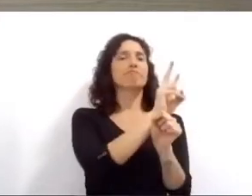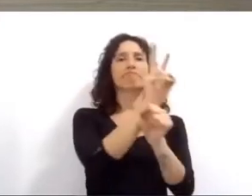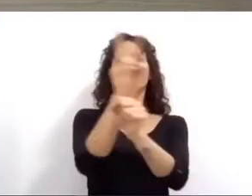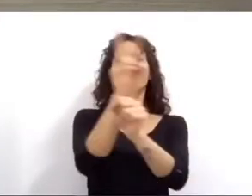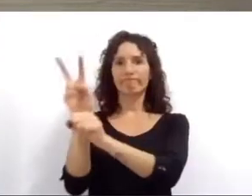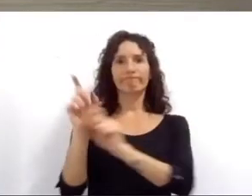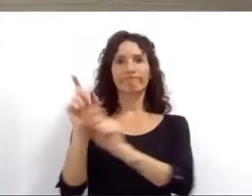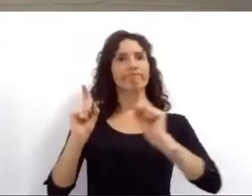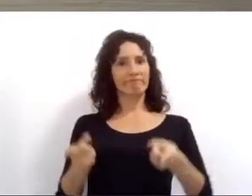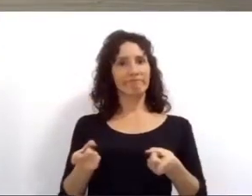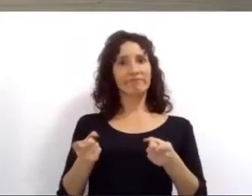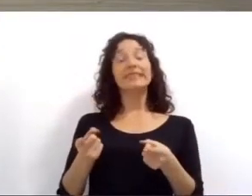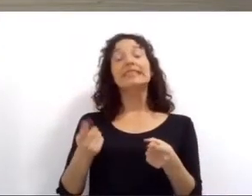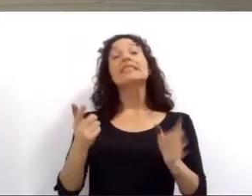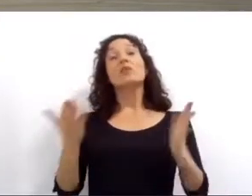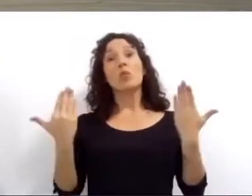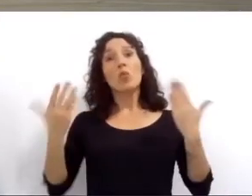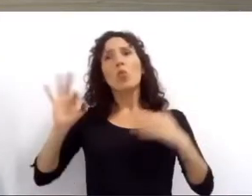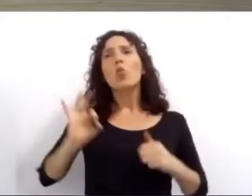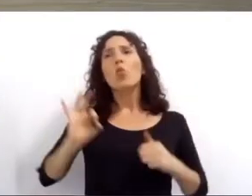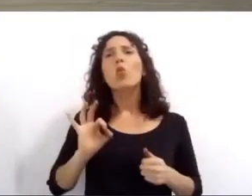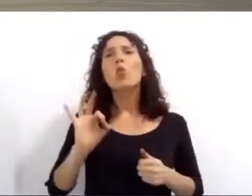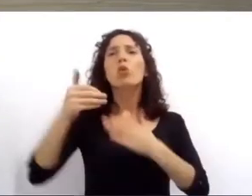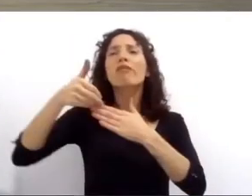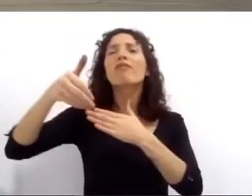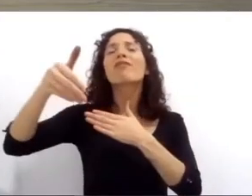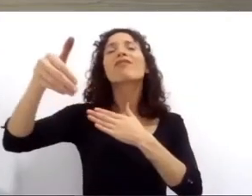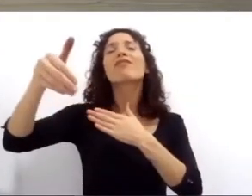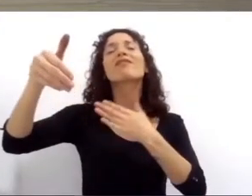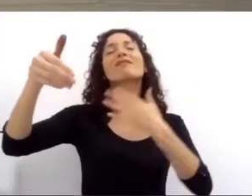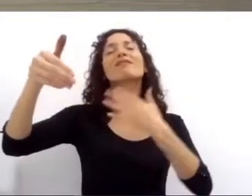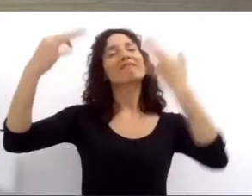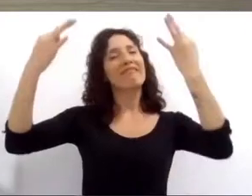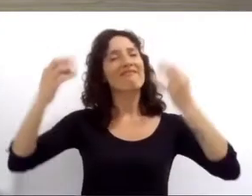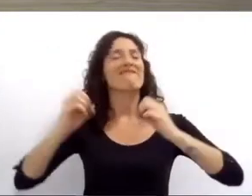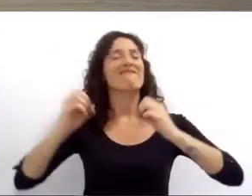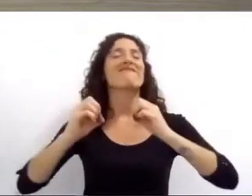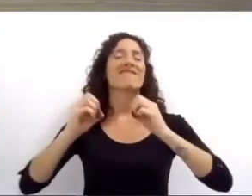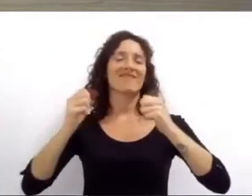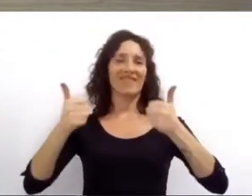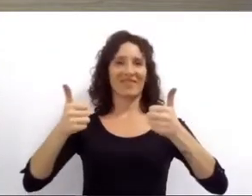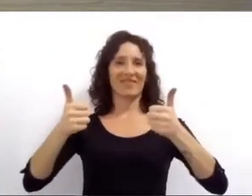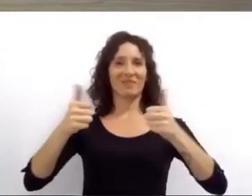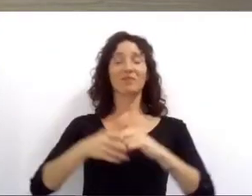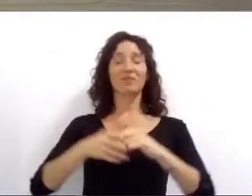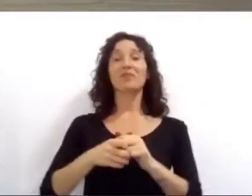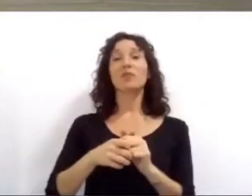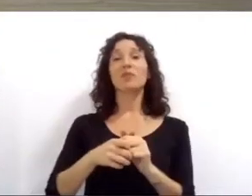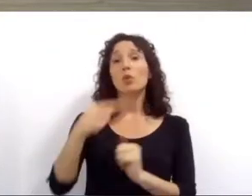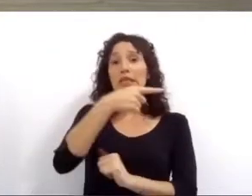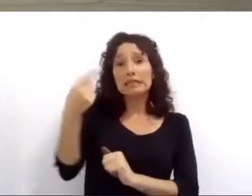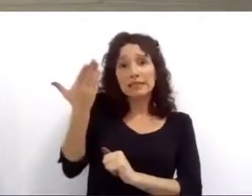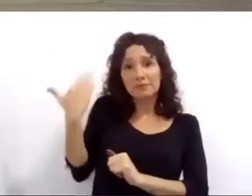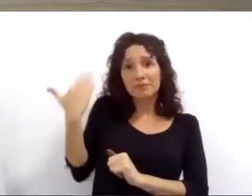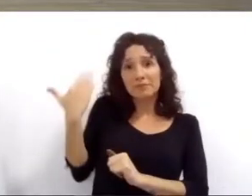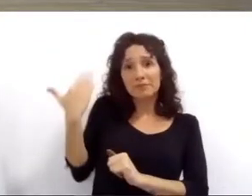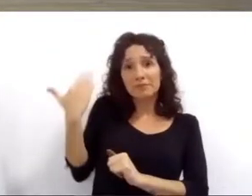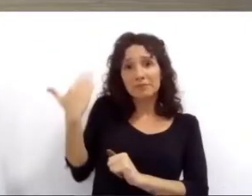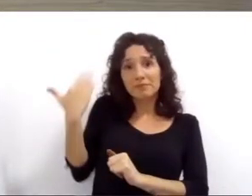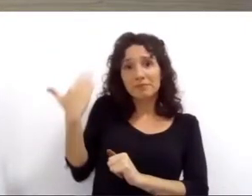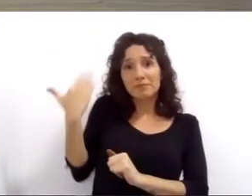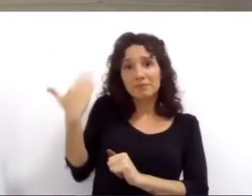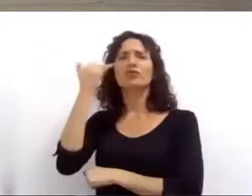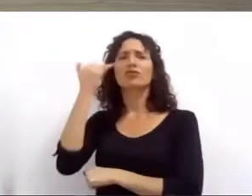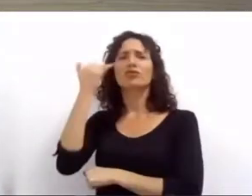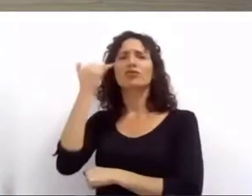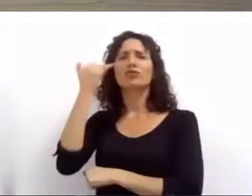esperanzas. Hace una semana se terminaron de vacunar a los residentes en geriátricos y esta semana se comenzó a vacunar a los mayores de